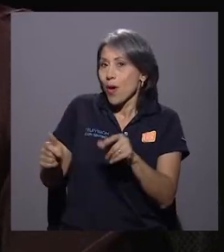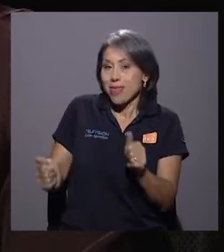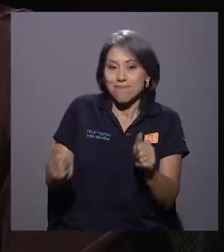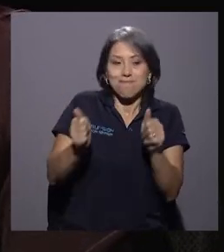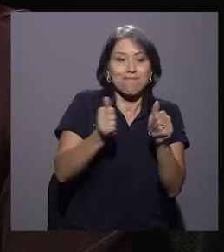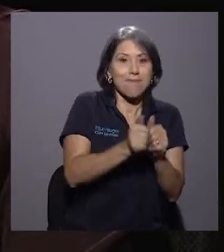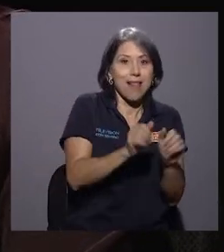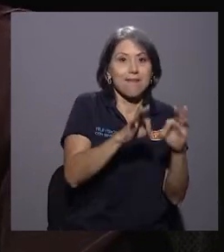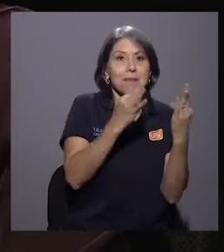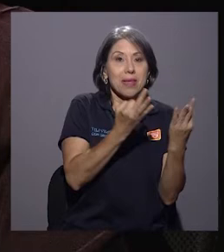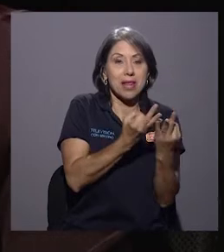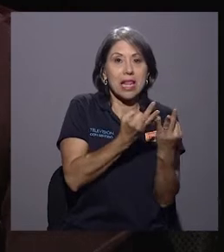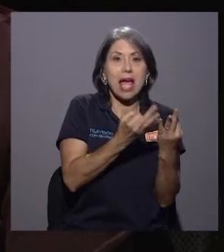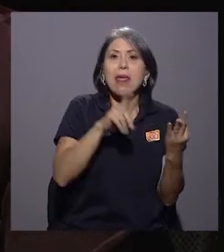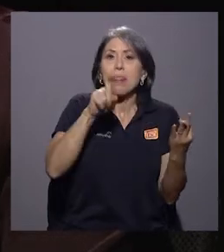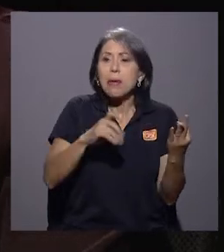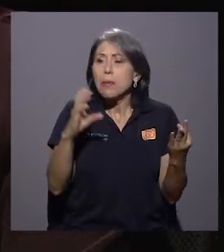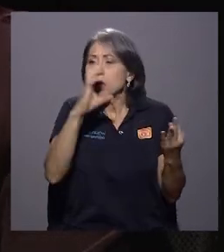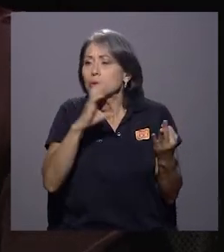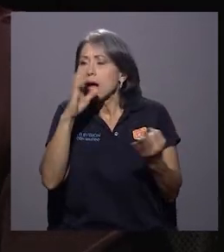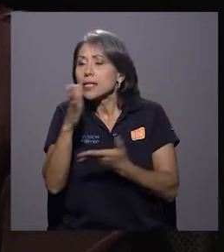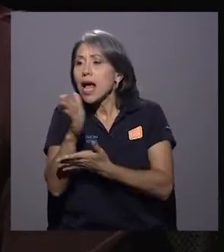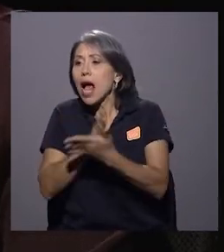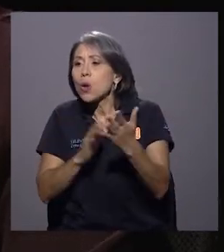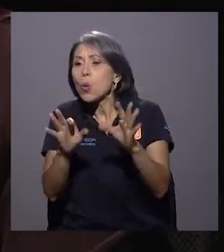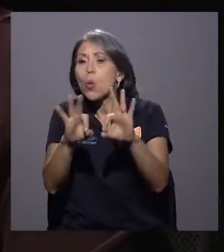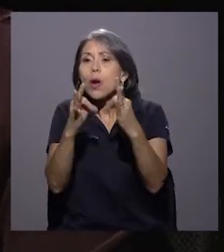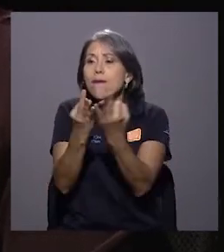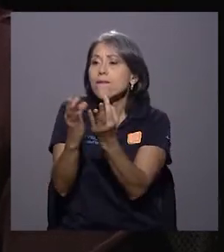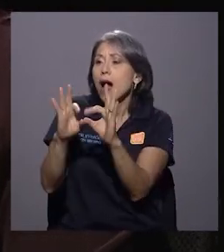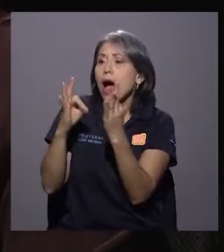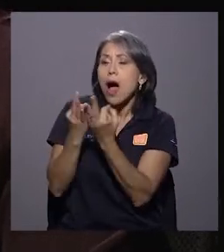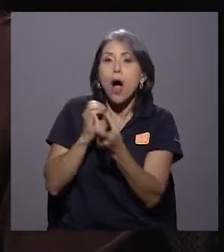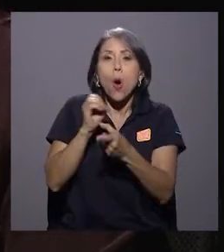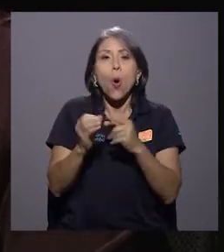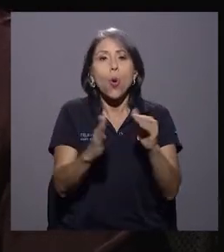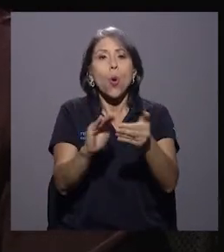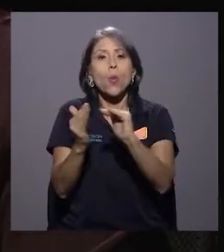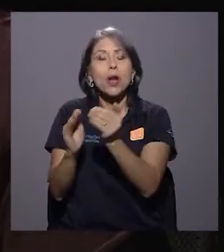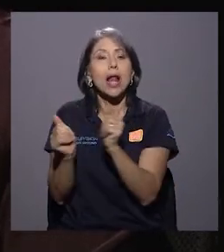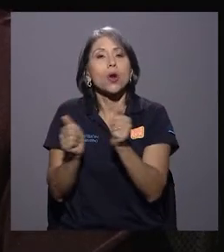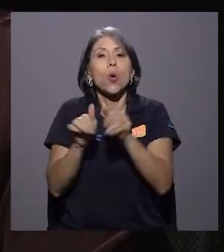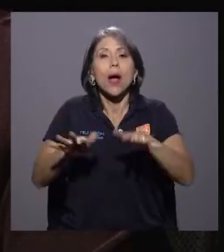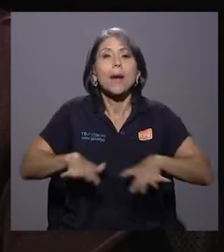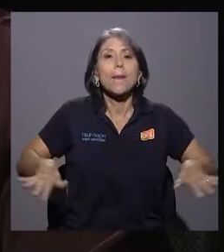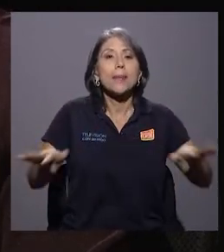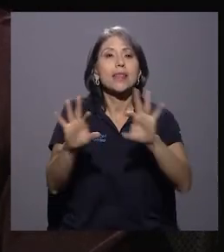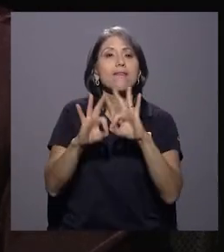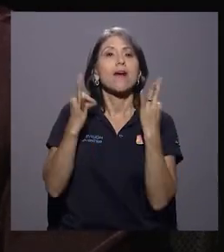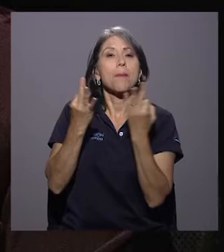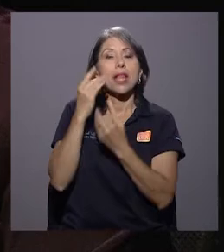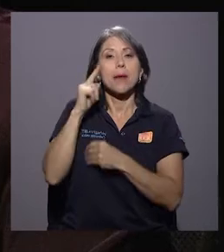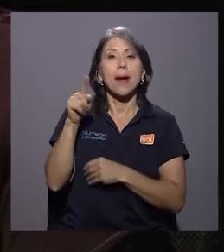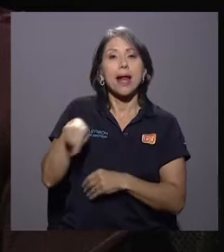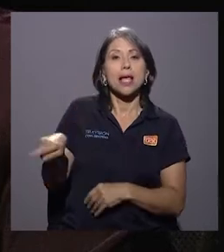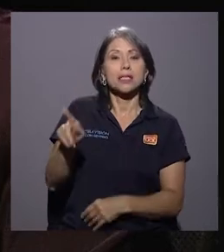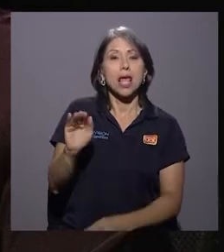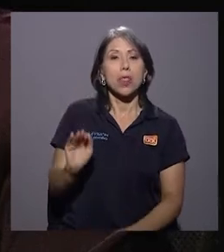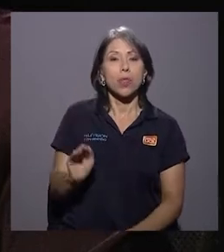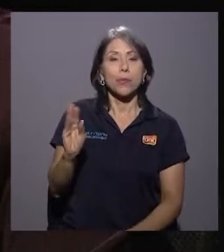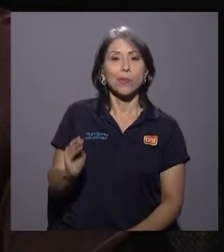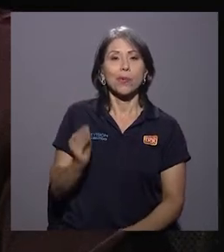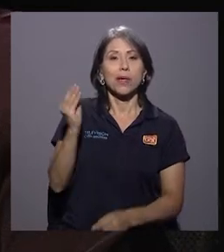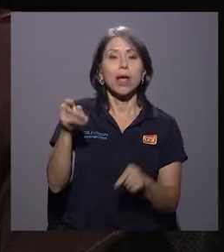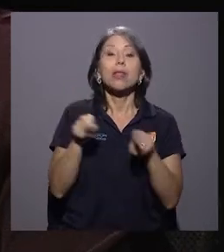pueda buscarse algún recurso familiar o comunal que tenga un ambiente más familiar para esa persona menor de edad. Y por otro lado